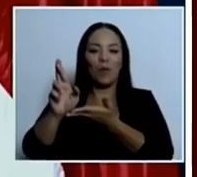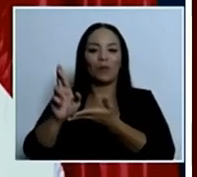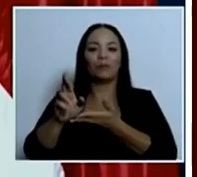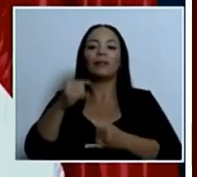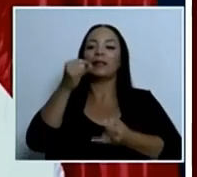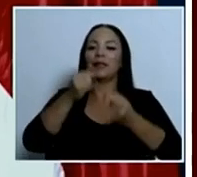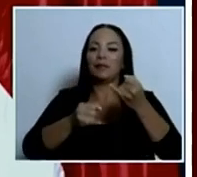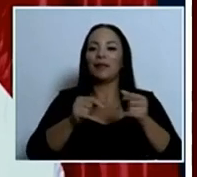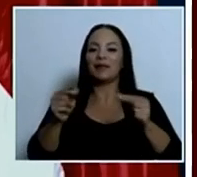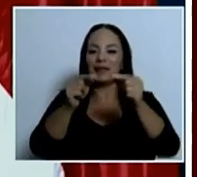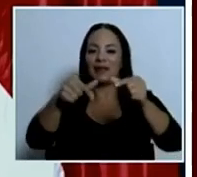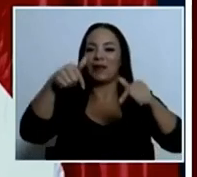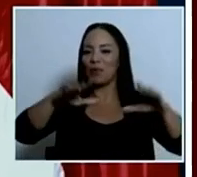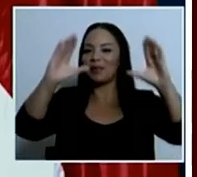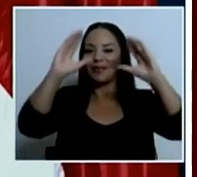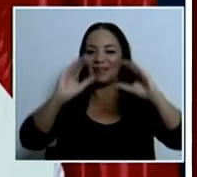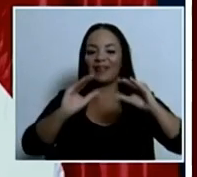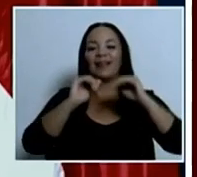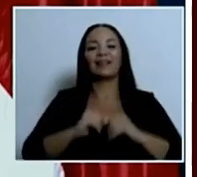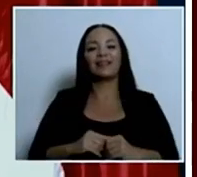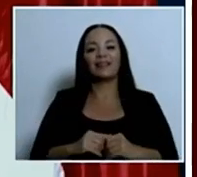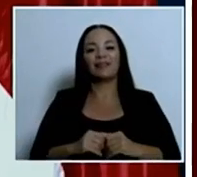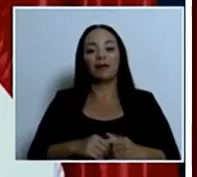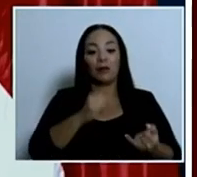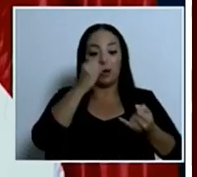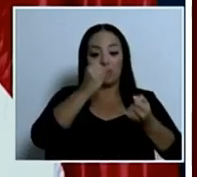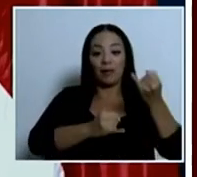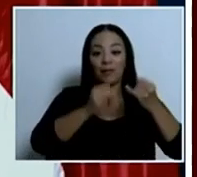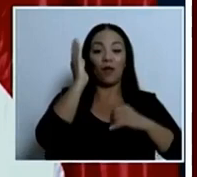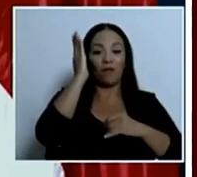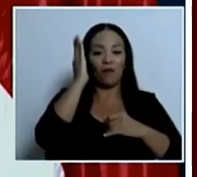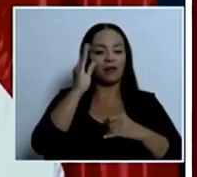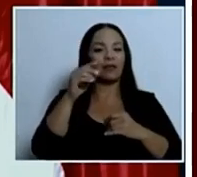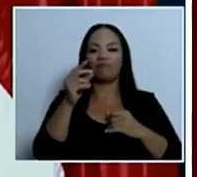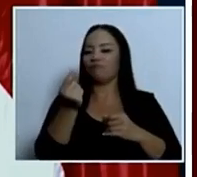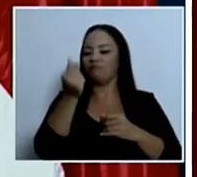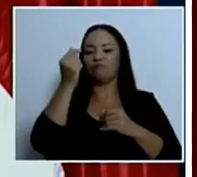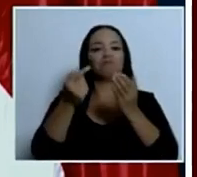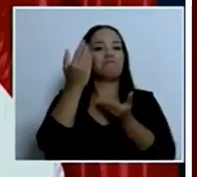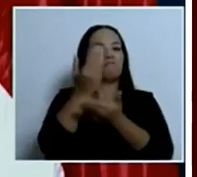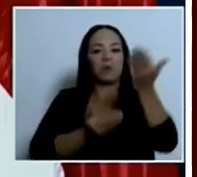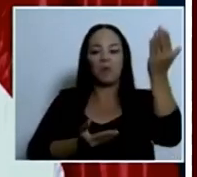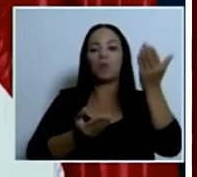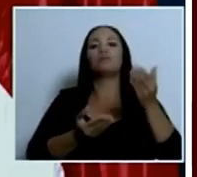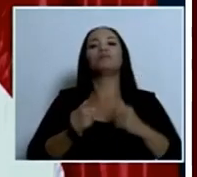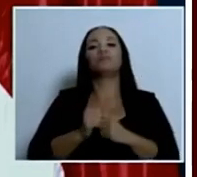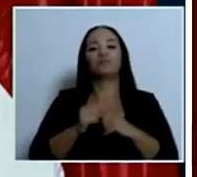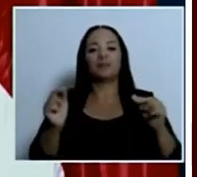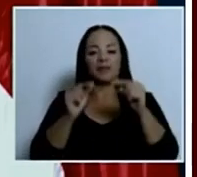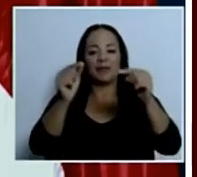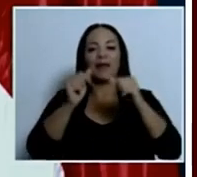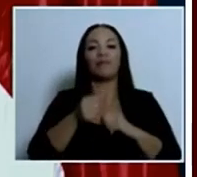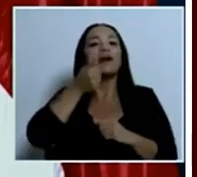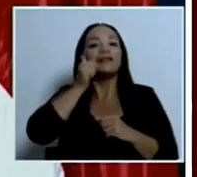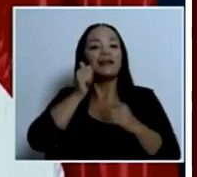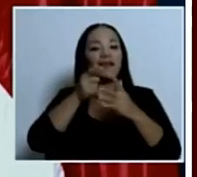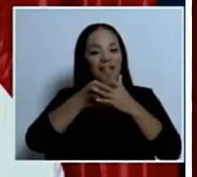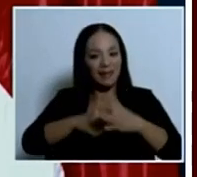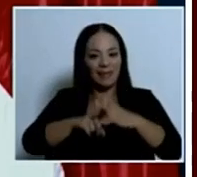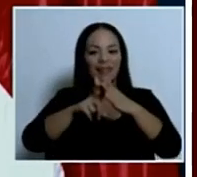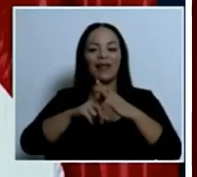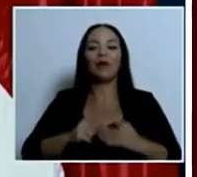esta tarde, inmediatamente después de esta conferencia, a terminar la gira que habíamos iniciado ayer en